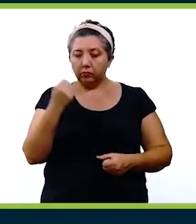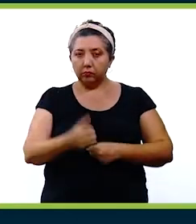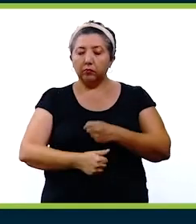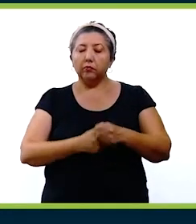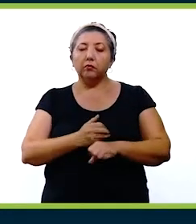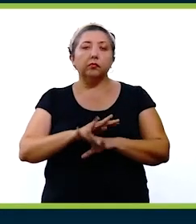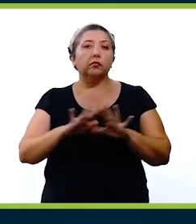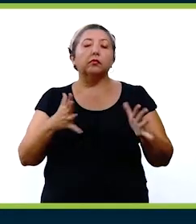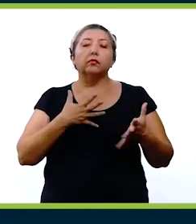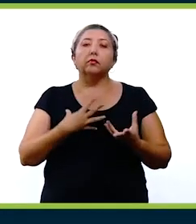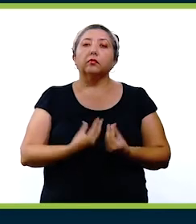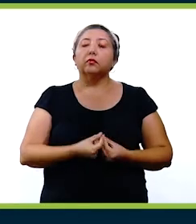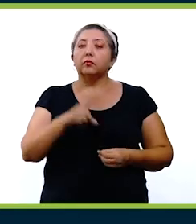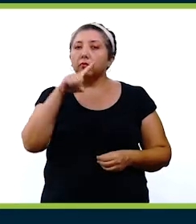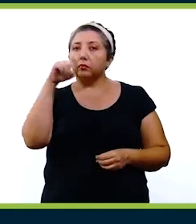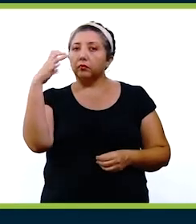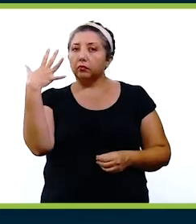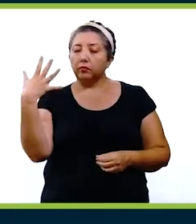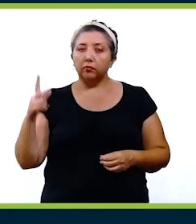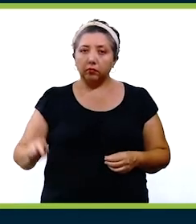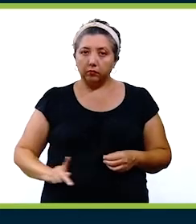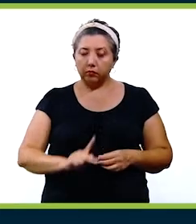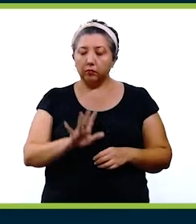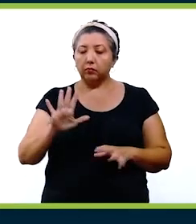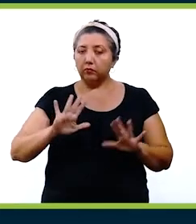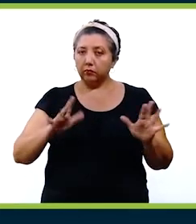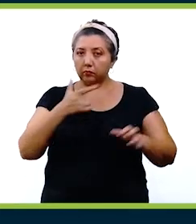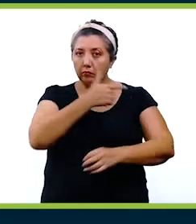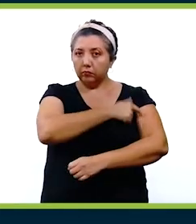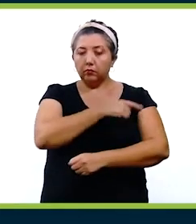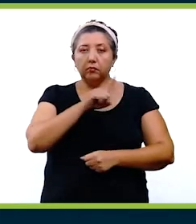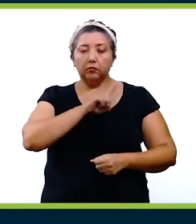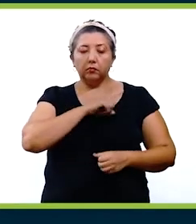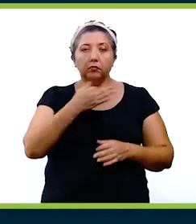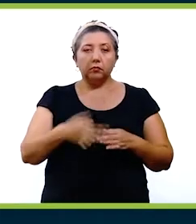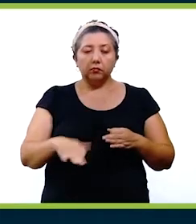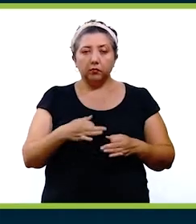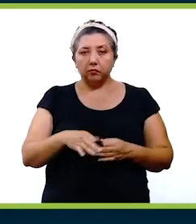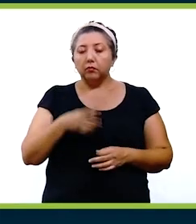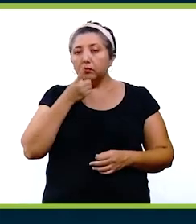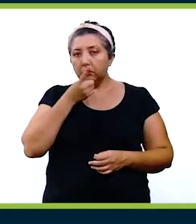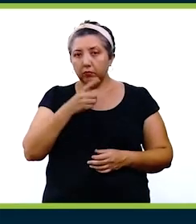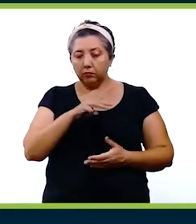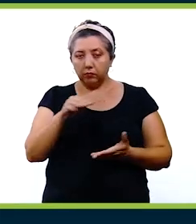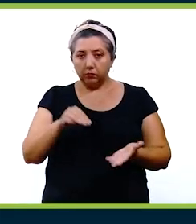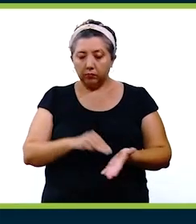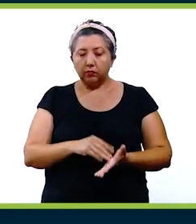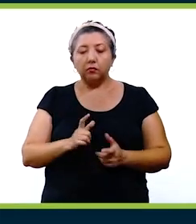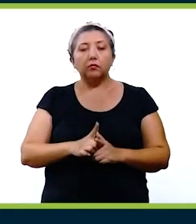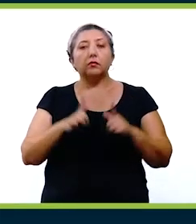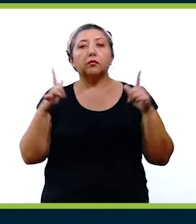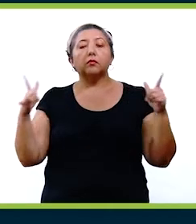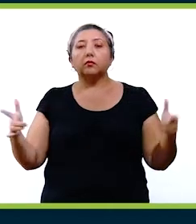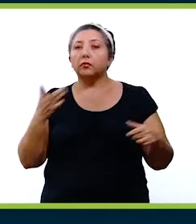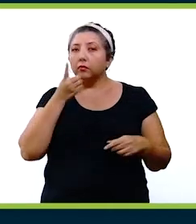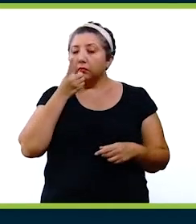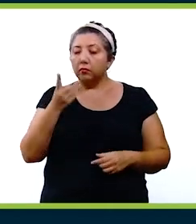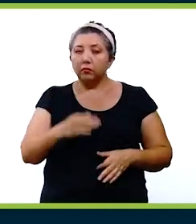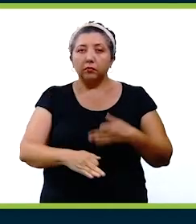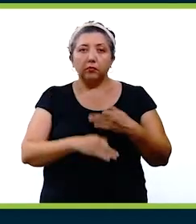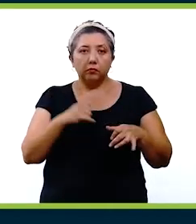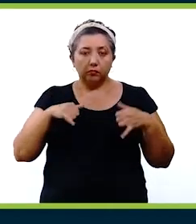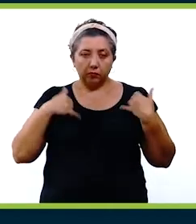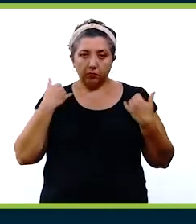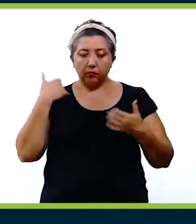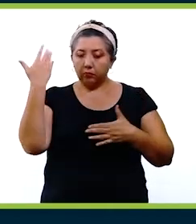ya tenemos 105 municipios vacunados y solo nos faltaba la Ciudad de Mérida, que es el municipio más grande. Decirle a todos los jóvenes que a